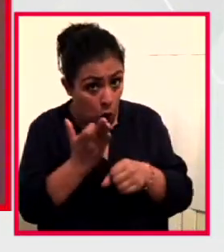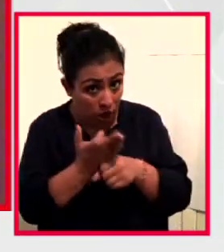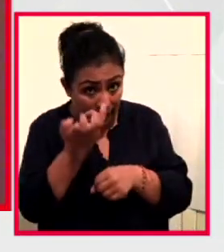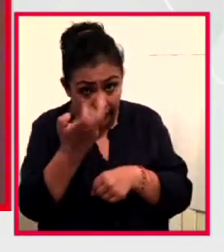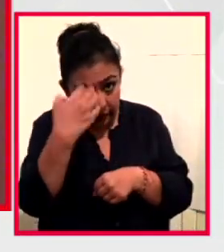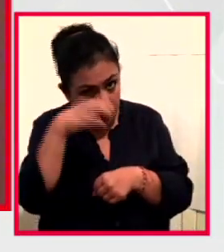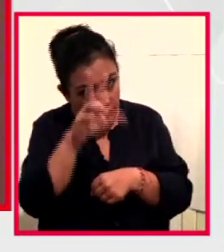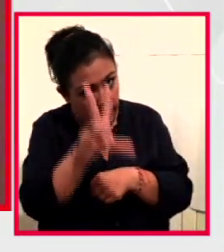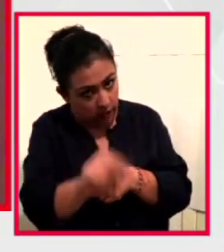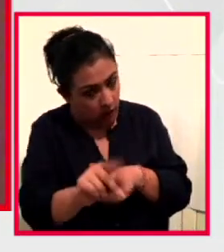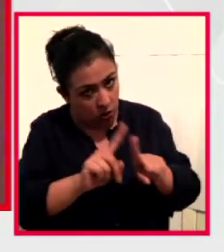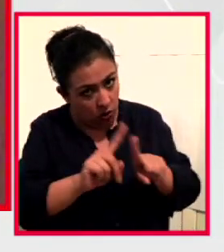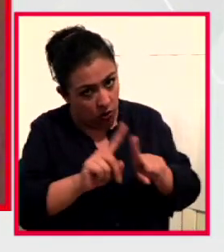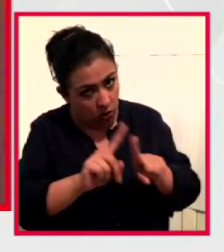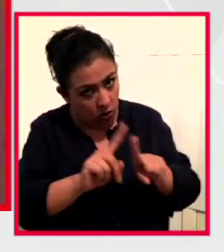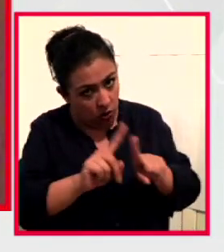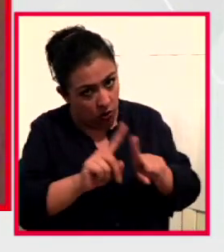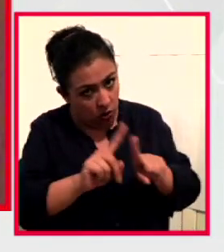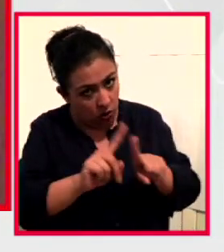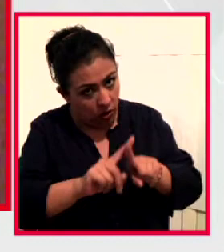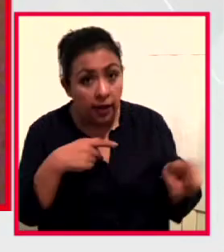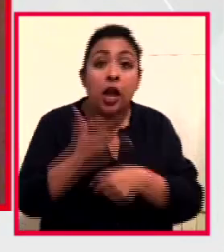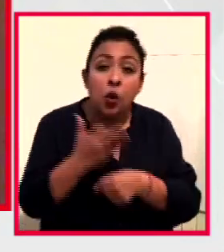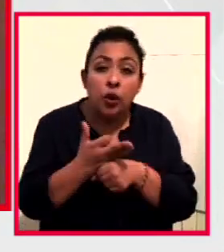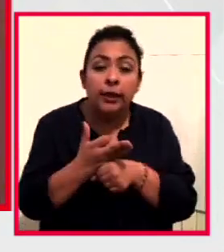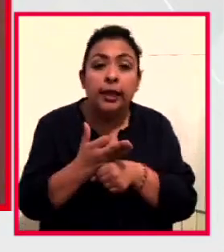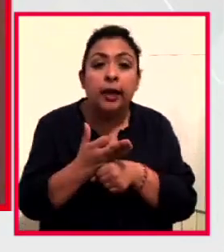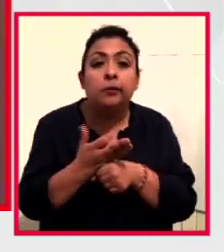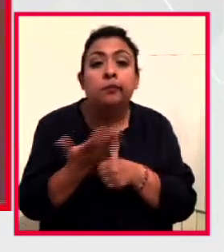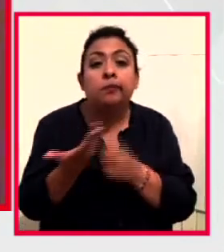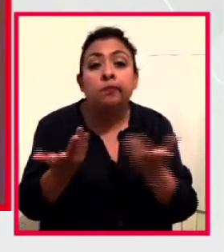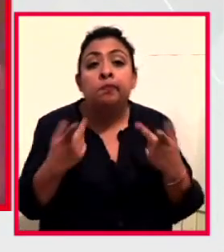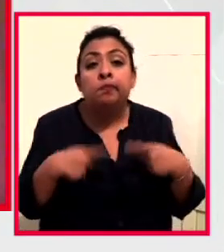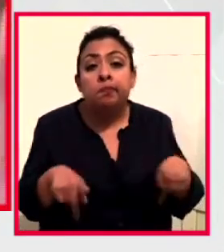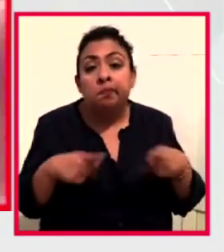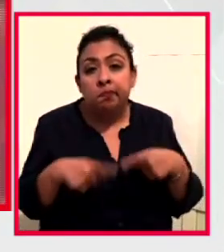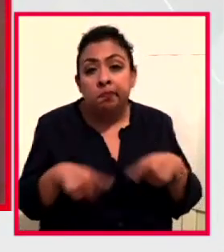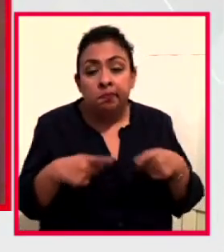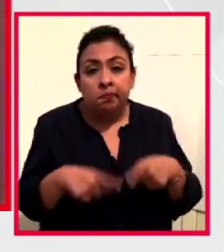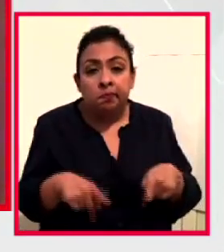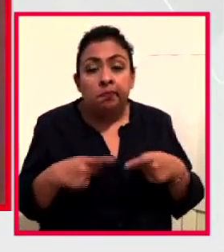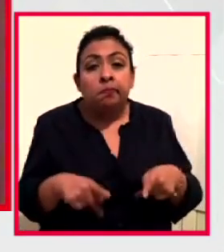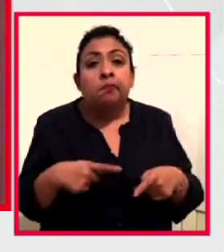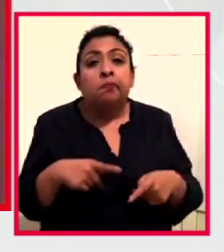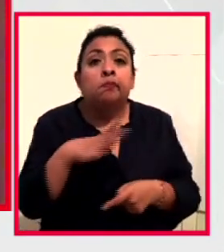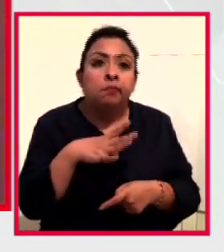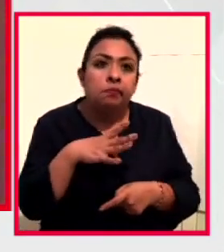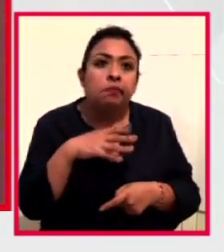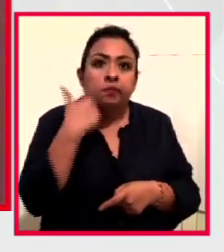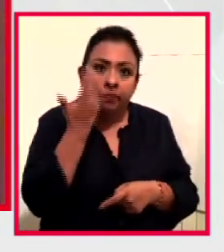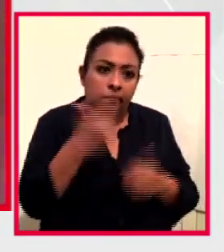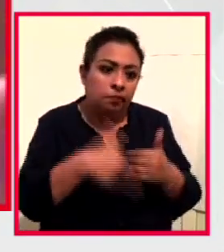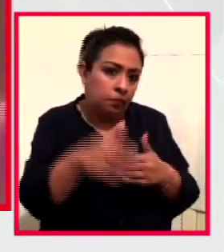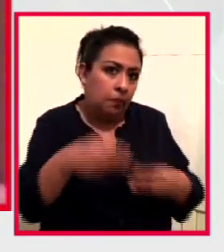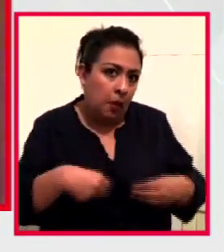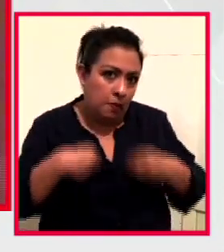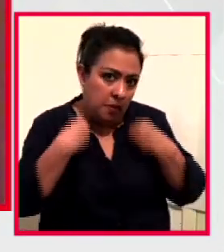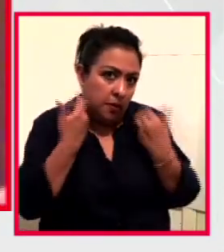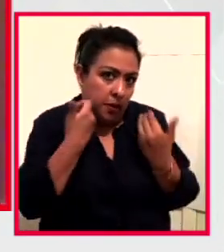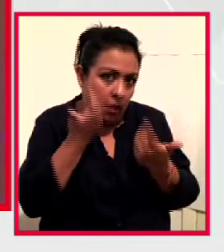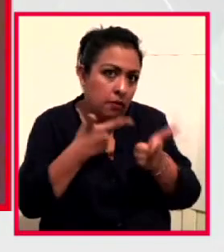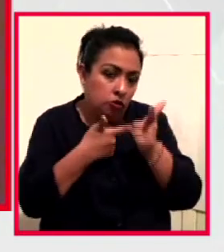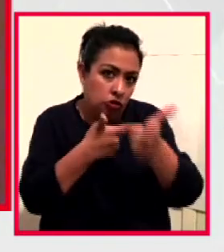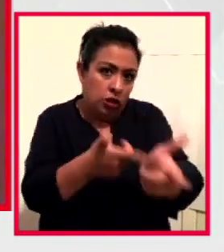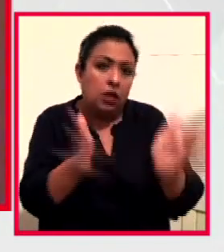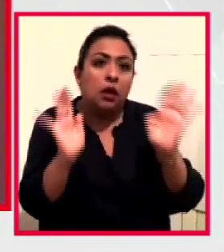Ahorita lo que está pasando es que la gente, pues, tenemos planes de seguir viviendo y nos damos cuenta